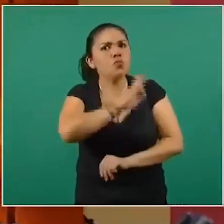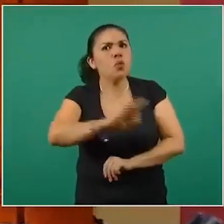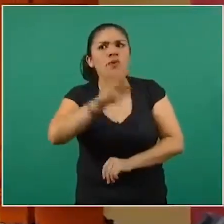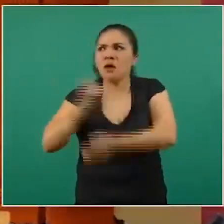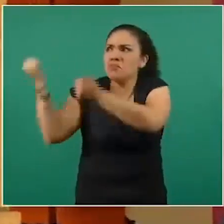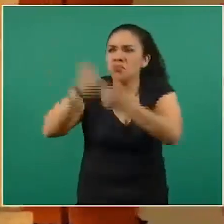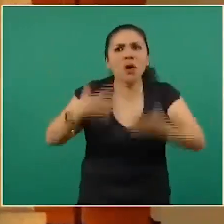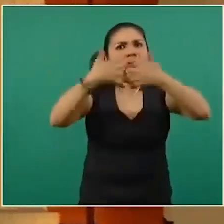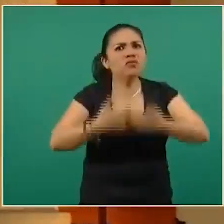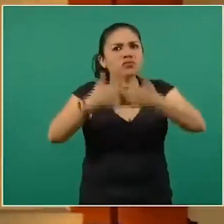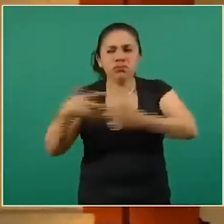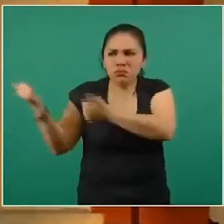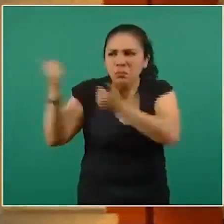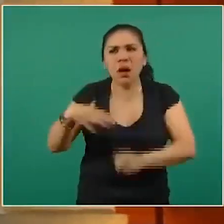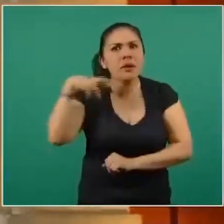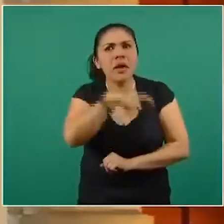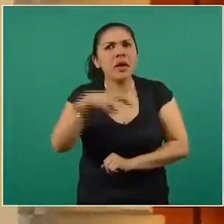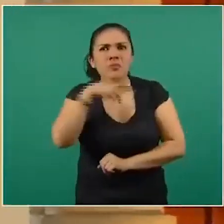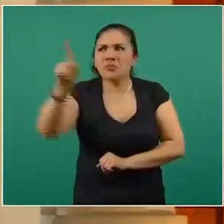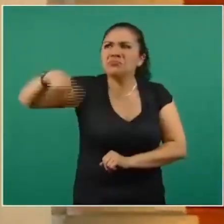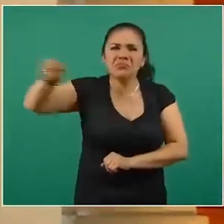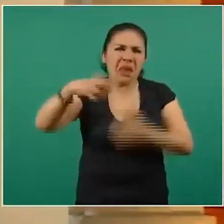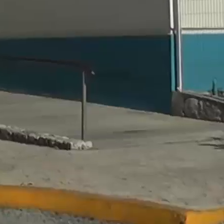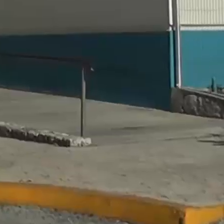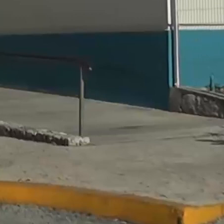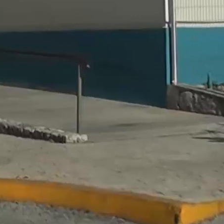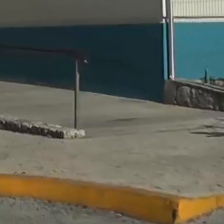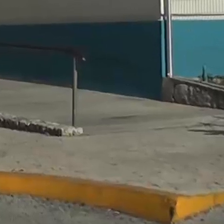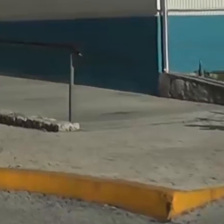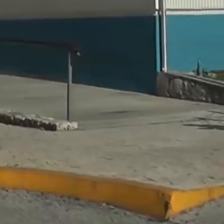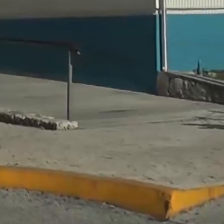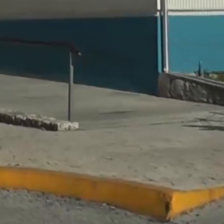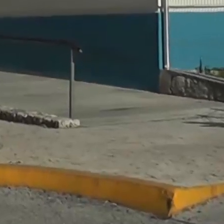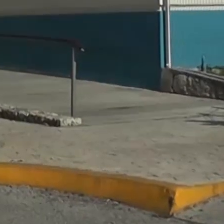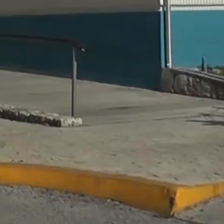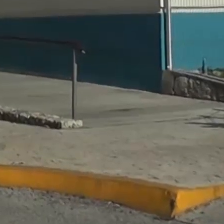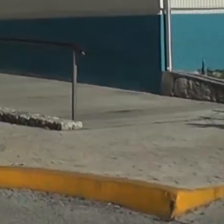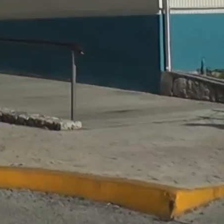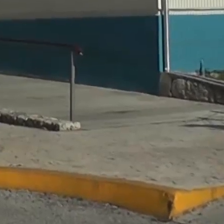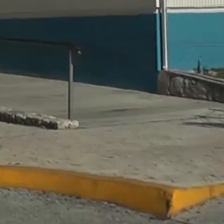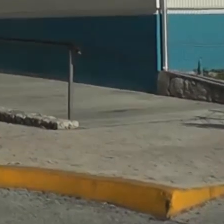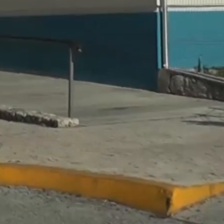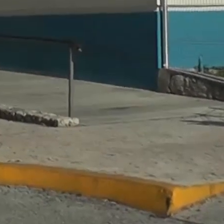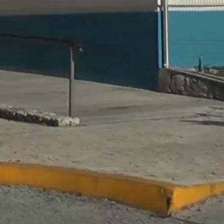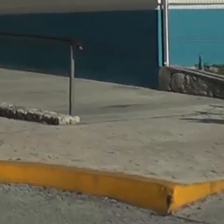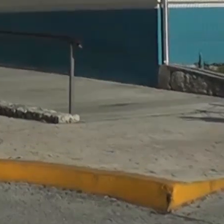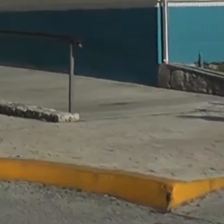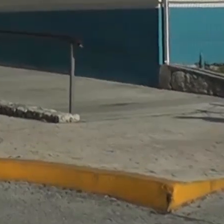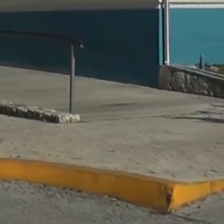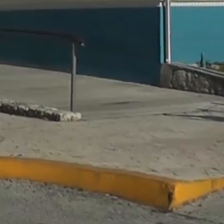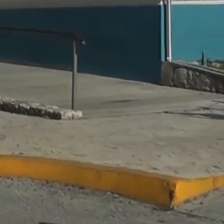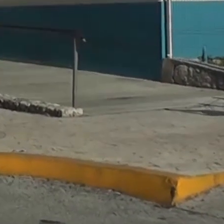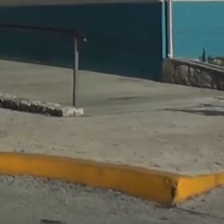Salud, destacó que México lleva 18 semanas de reducción de la epidemia, a excepción de Quintana Roo, y se estima que se mantenga así por